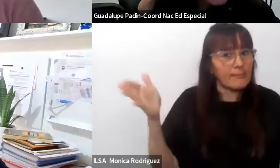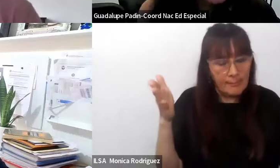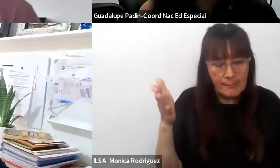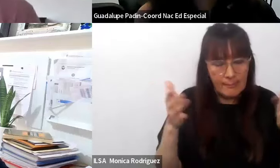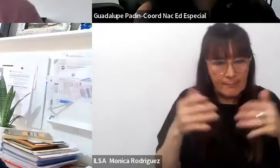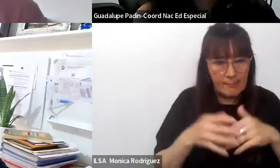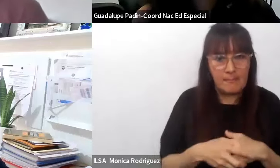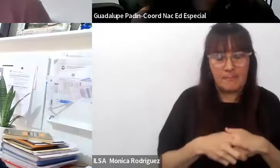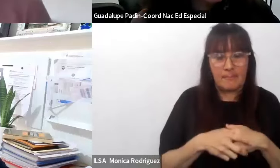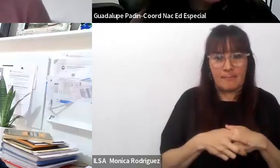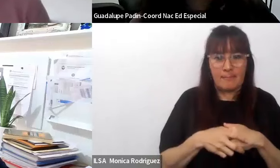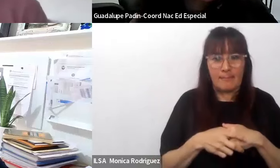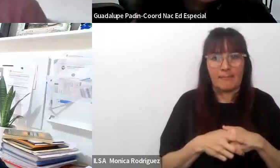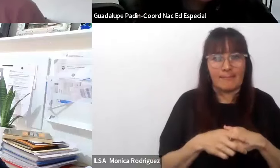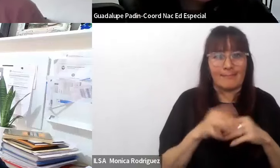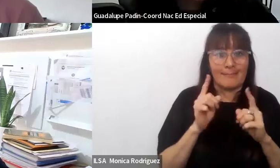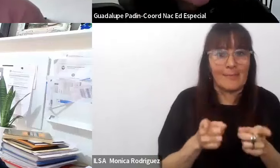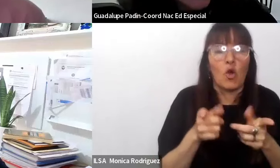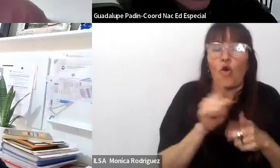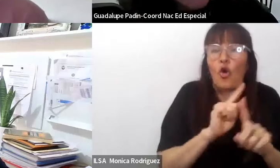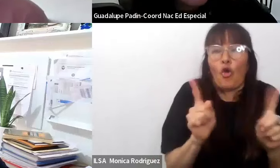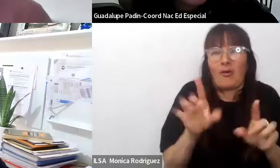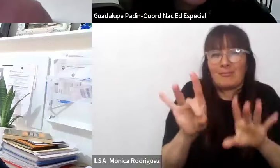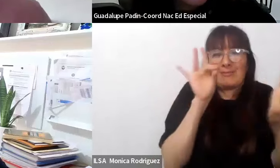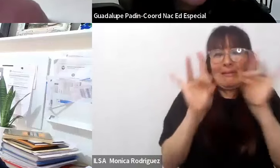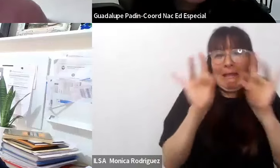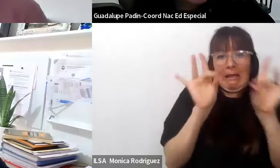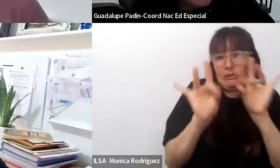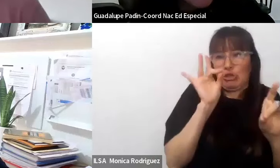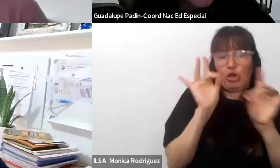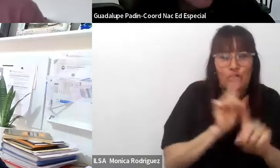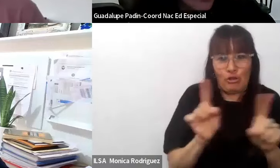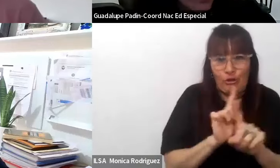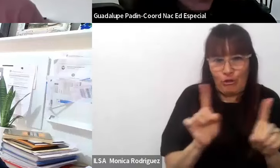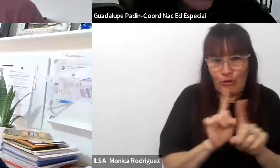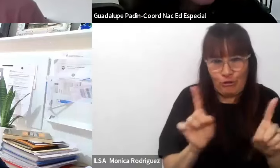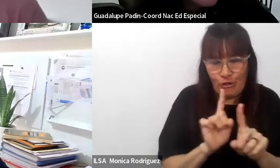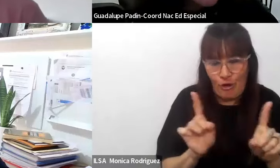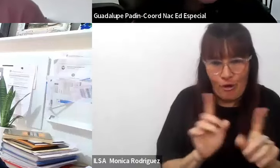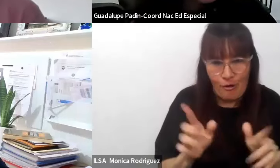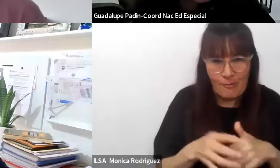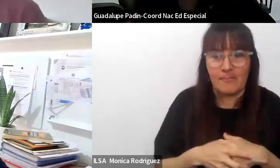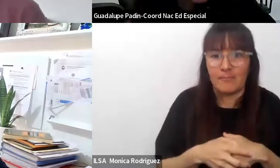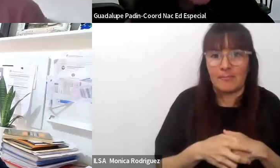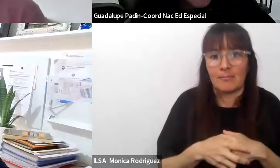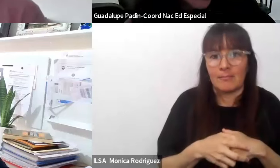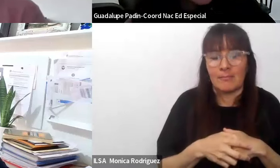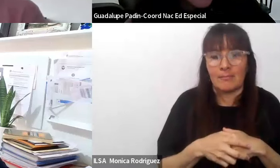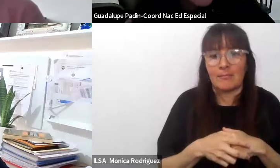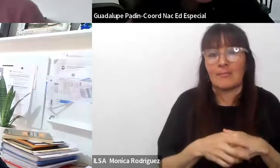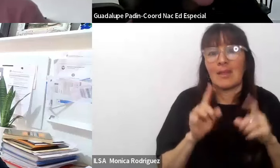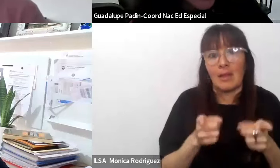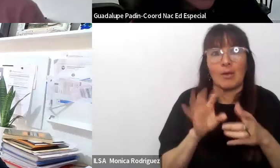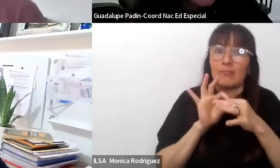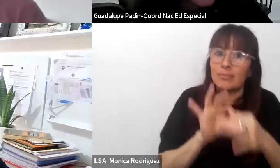y que esto no tiene que ver con una selección de los mejores en términos meritocráticos sino que en términos de inclusión